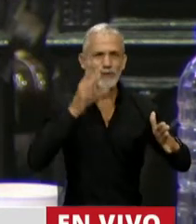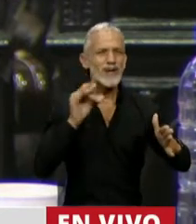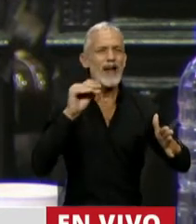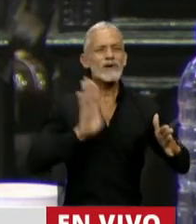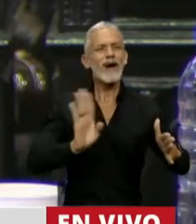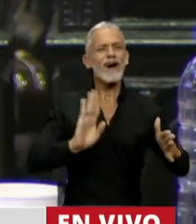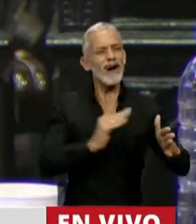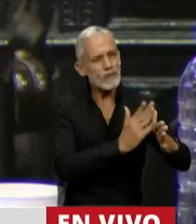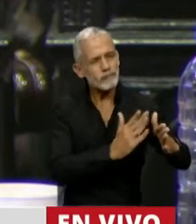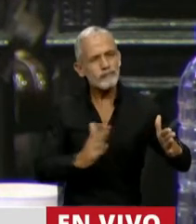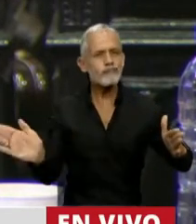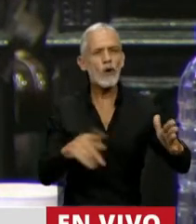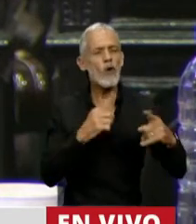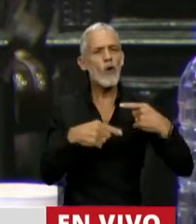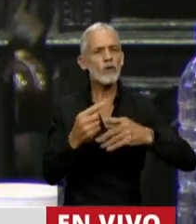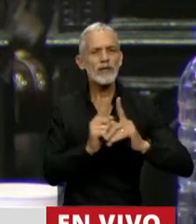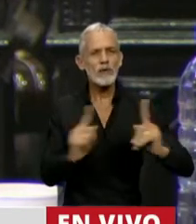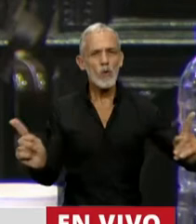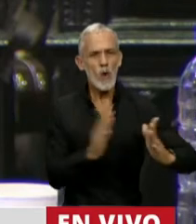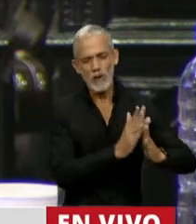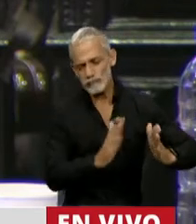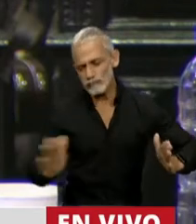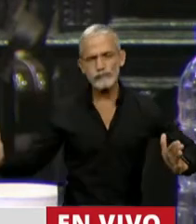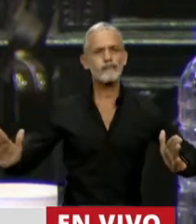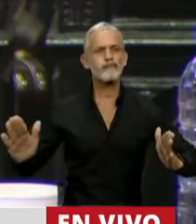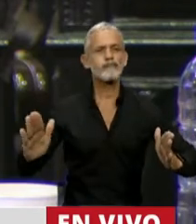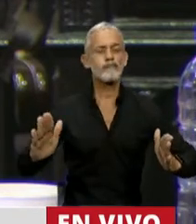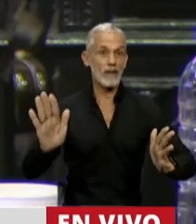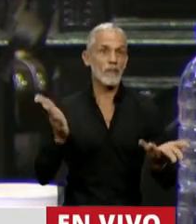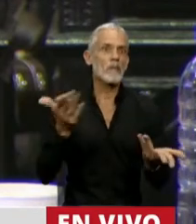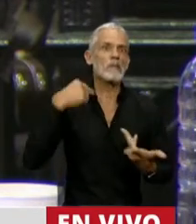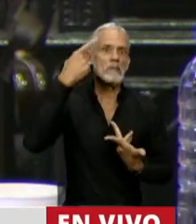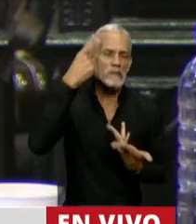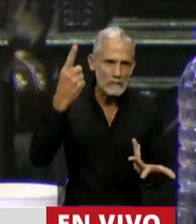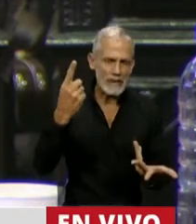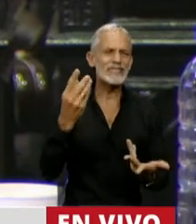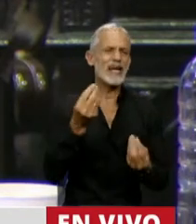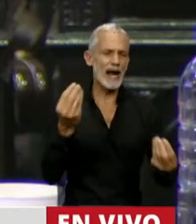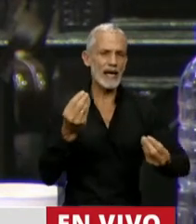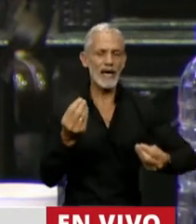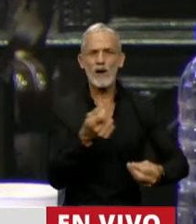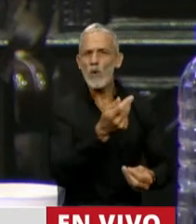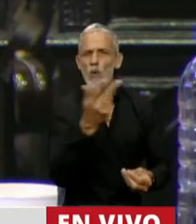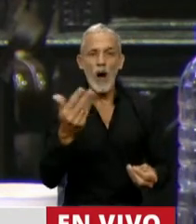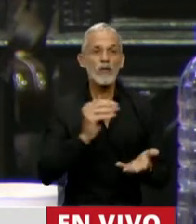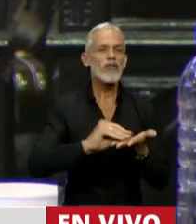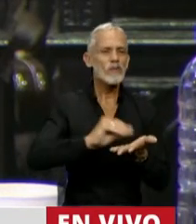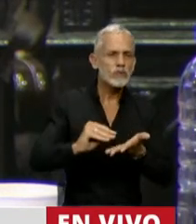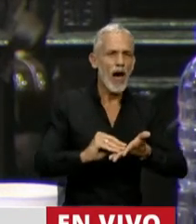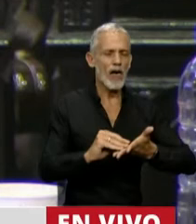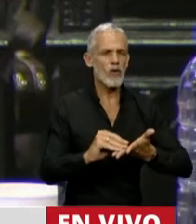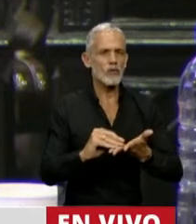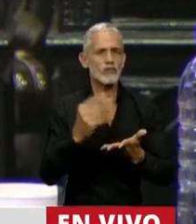cortar porque sean las 12 de la noche, porque si no tendríamos que suponer que la cantidad de diputados y